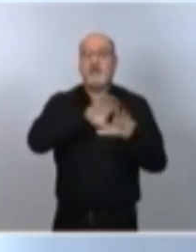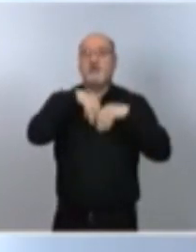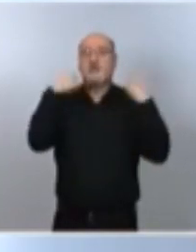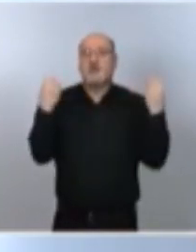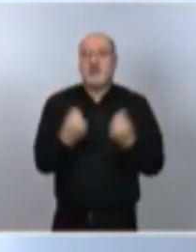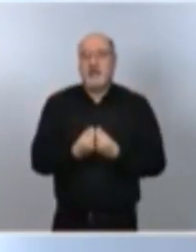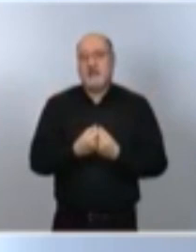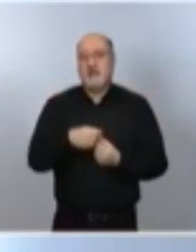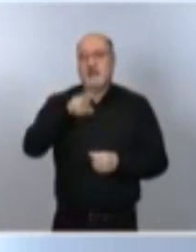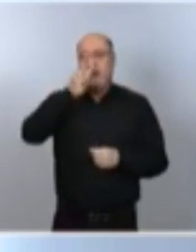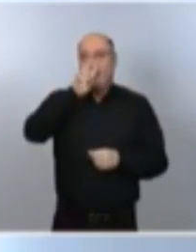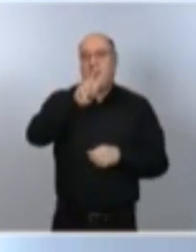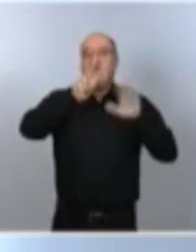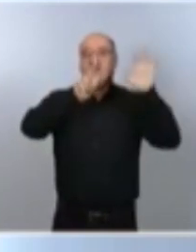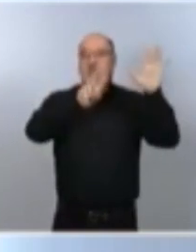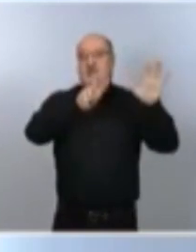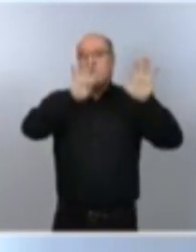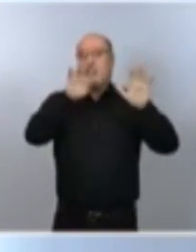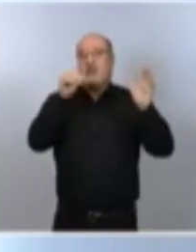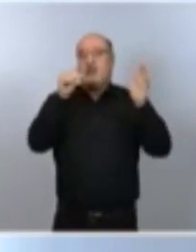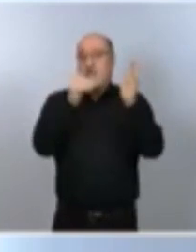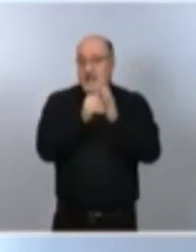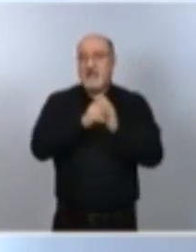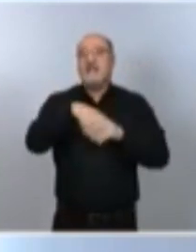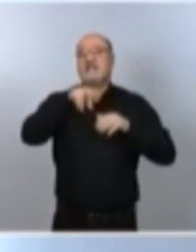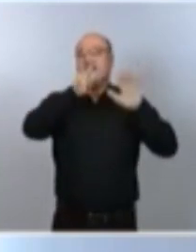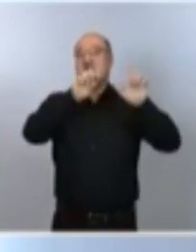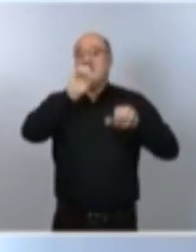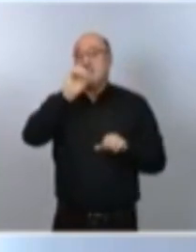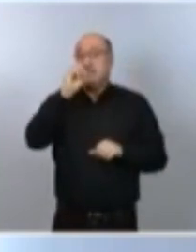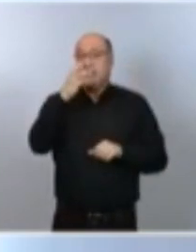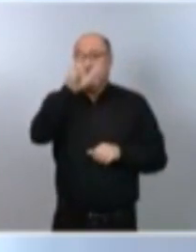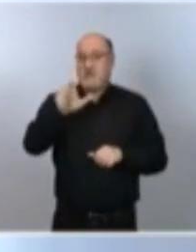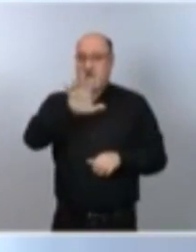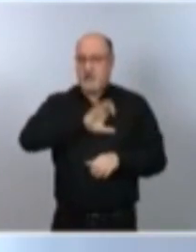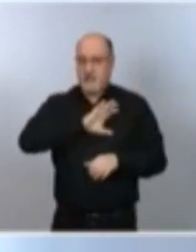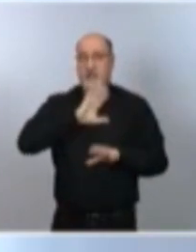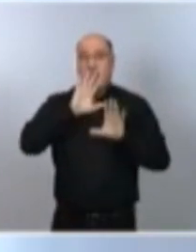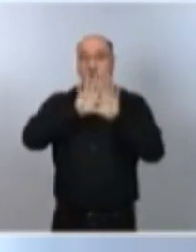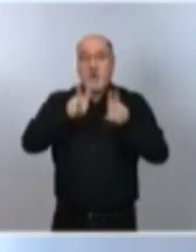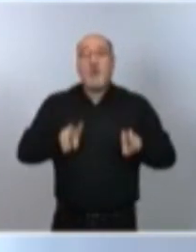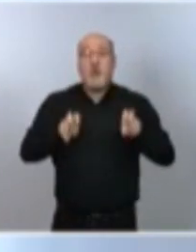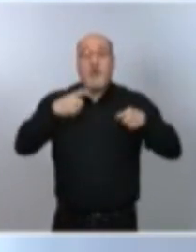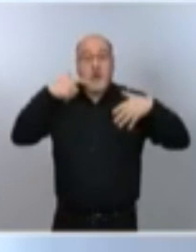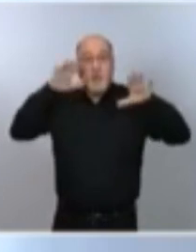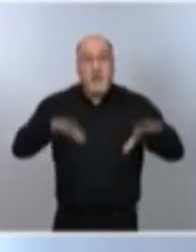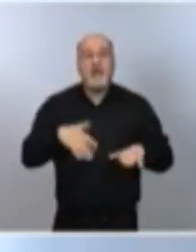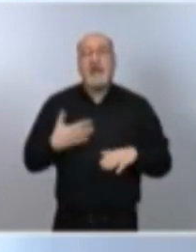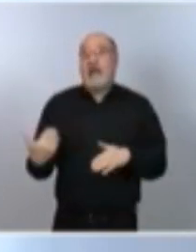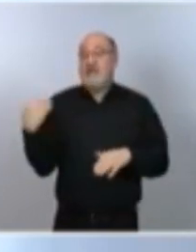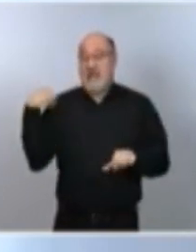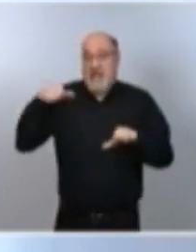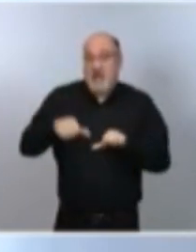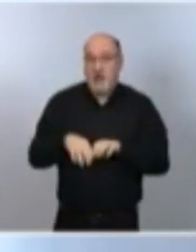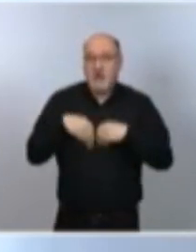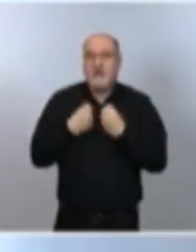274.703 y los casos nuevos diagnosticados con fecha de ayer 18